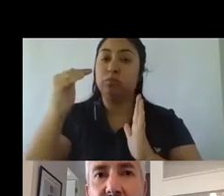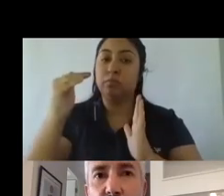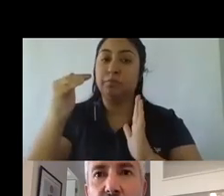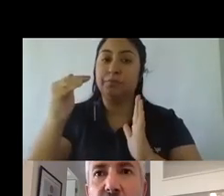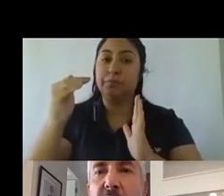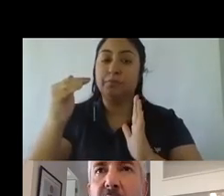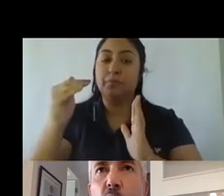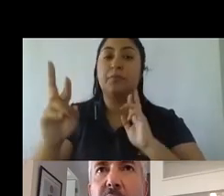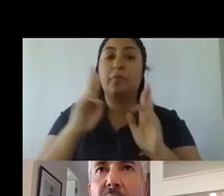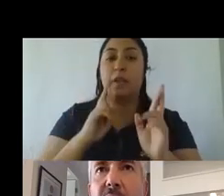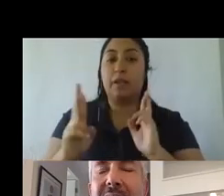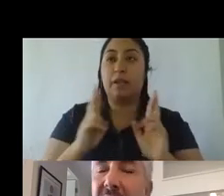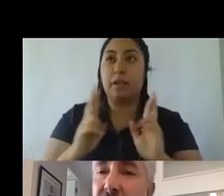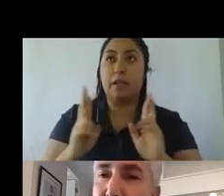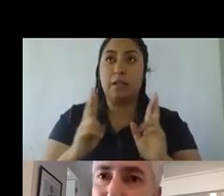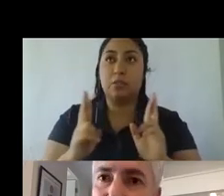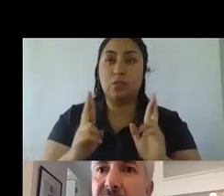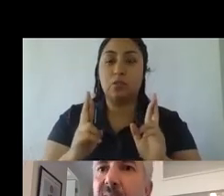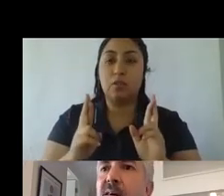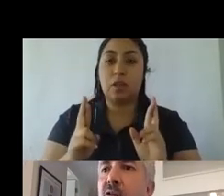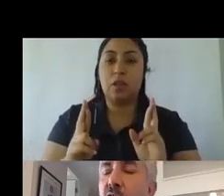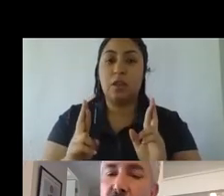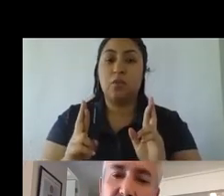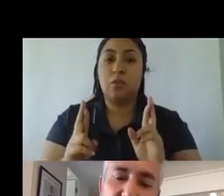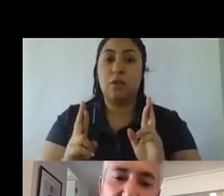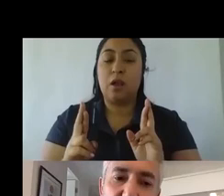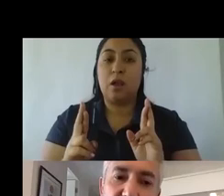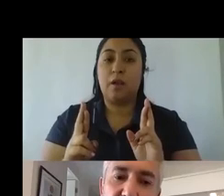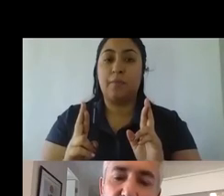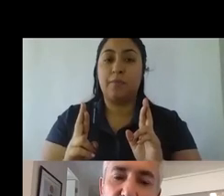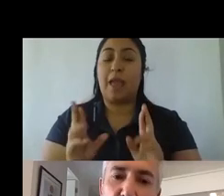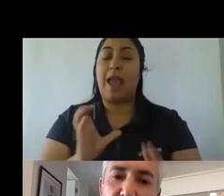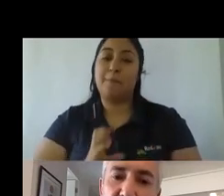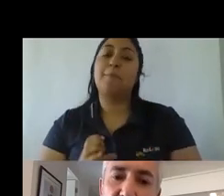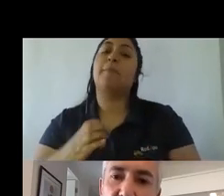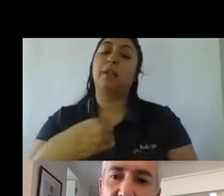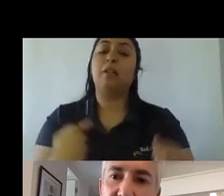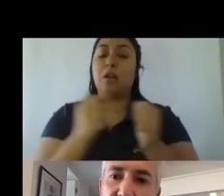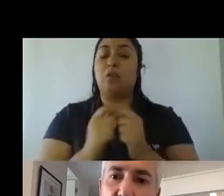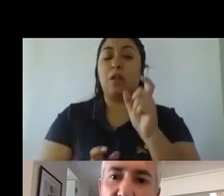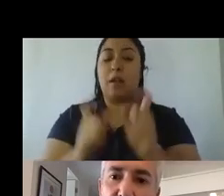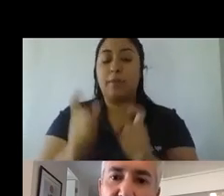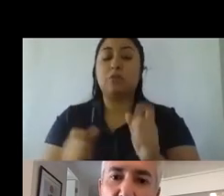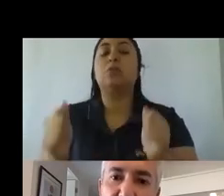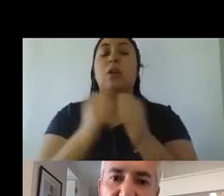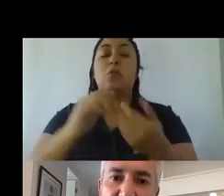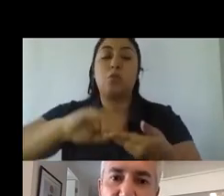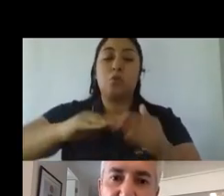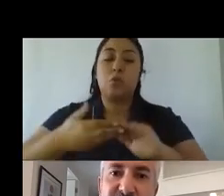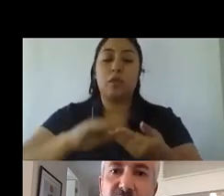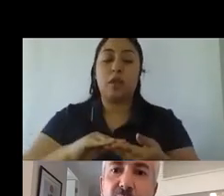asociado a una relación empática con las personas con sus comunidades con la gente que los ha venido